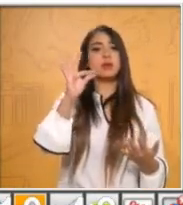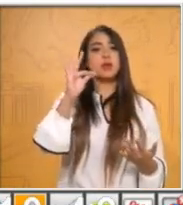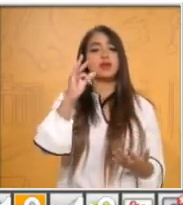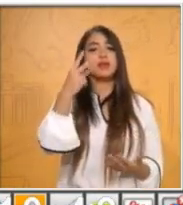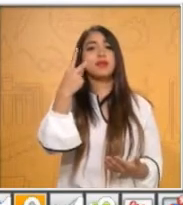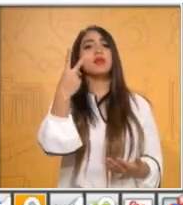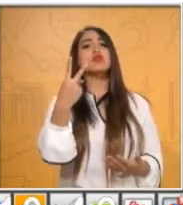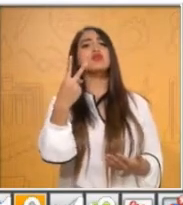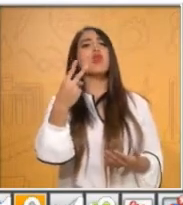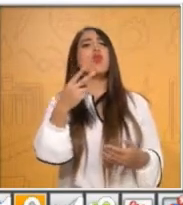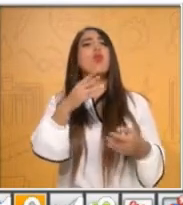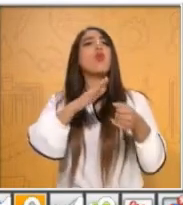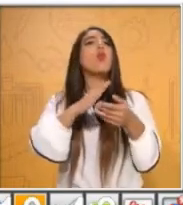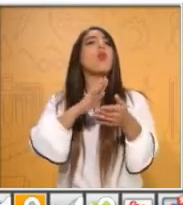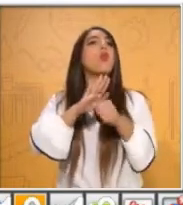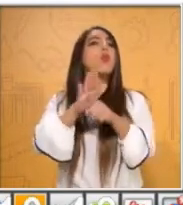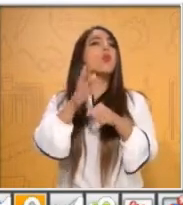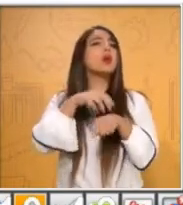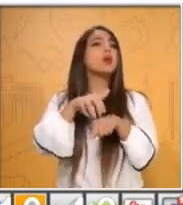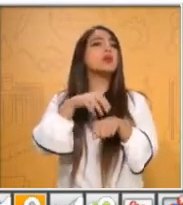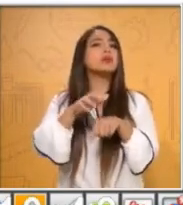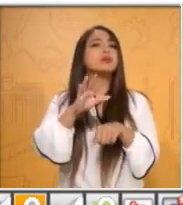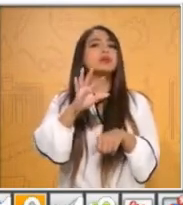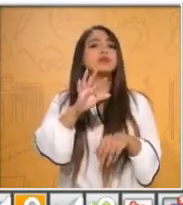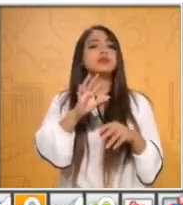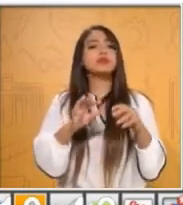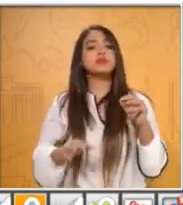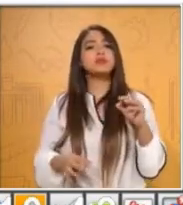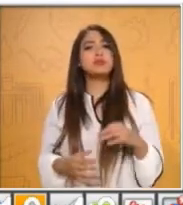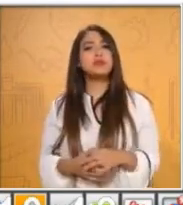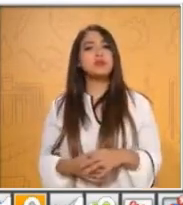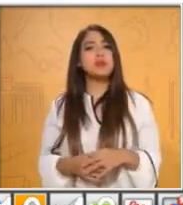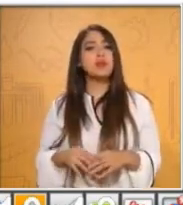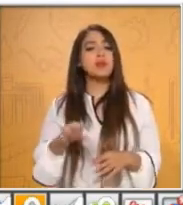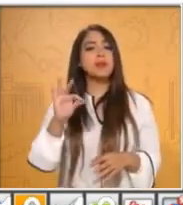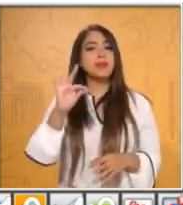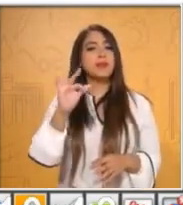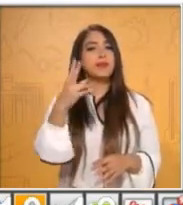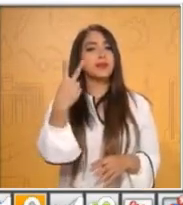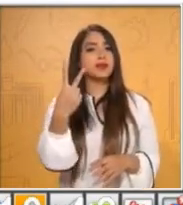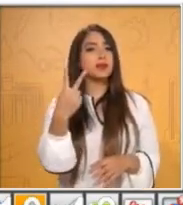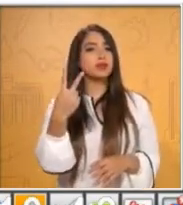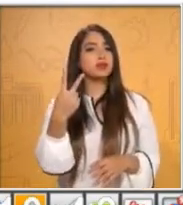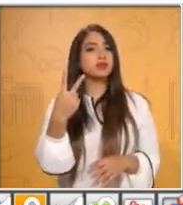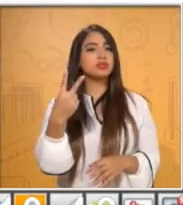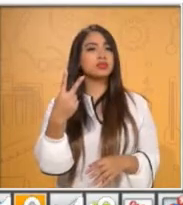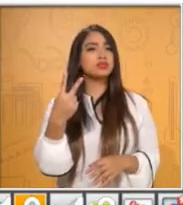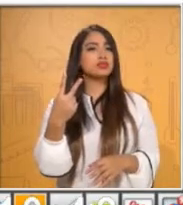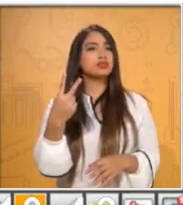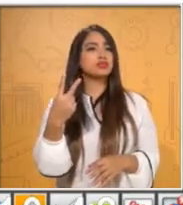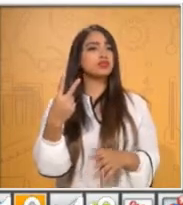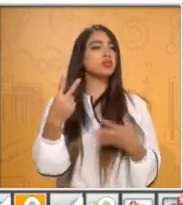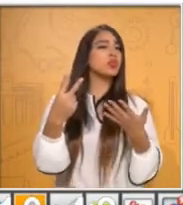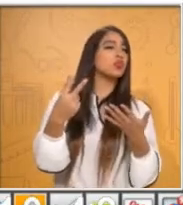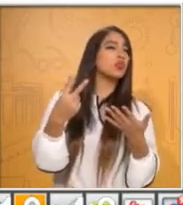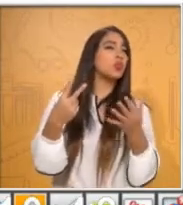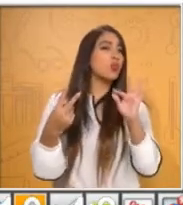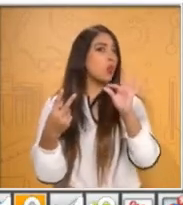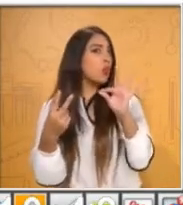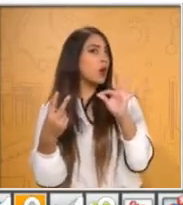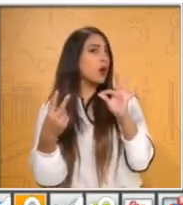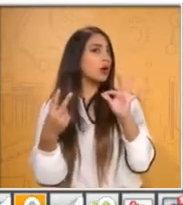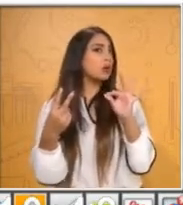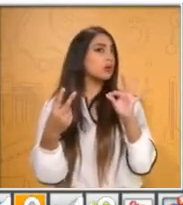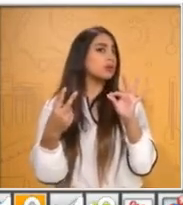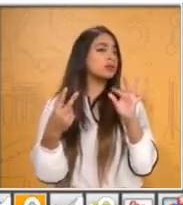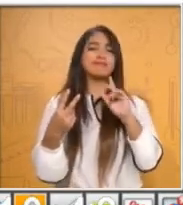esté? Yo creo que el 40, maestra. No, maestra Yuli. No. Está el 40, sigue el